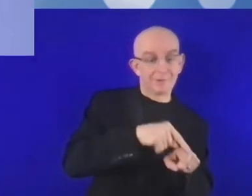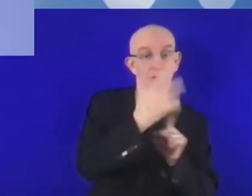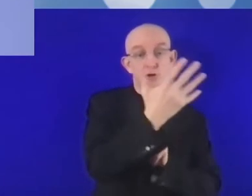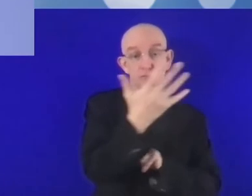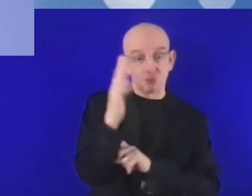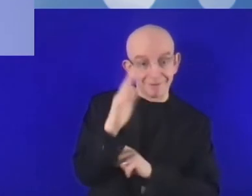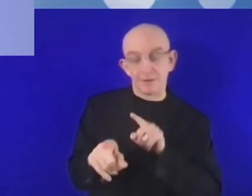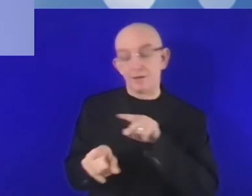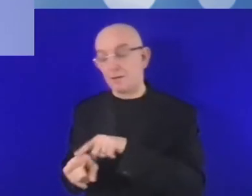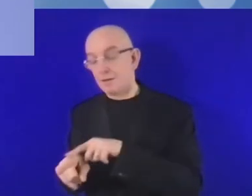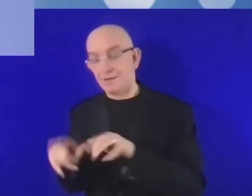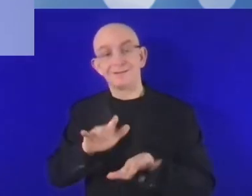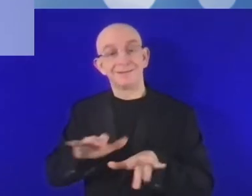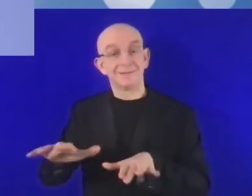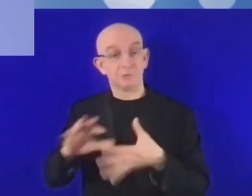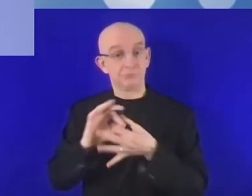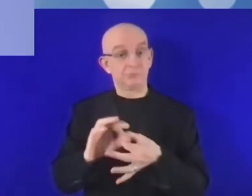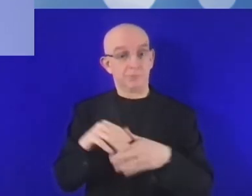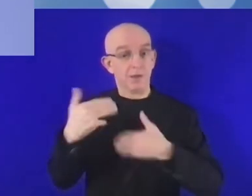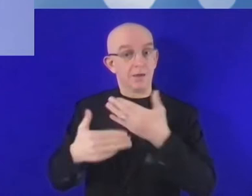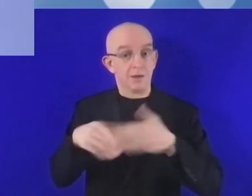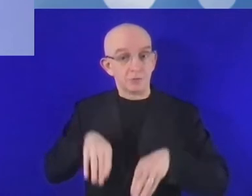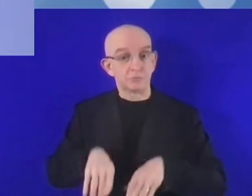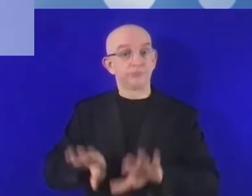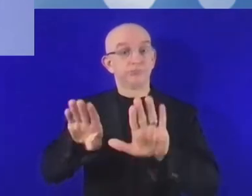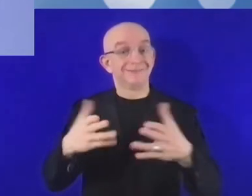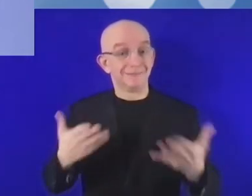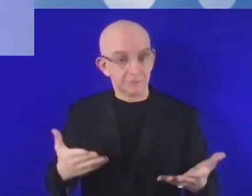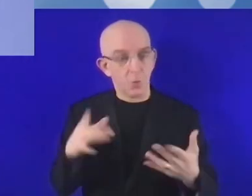posibilite una transformación digital y verde.